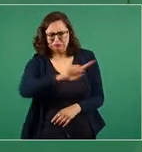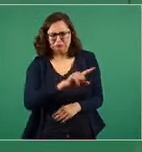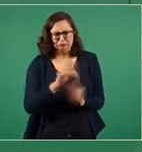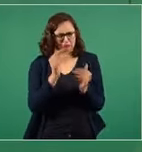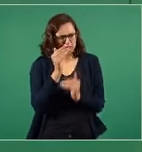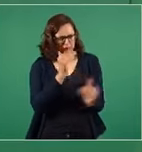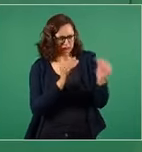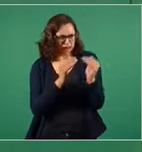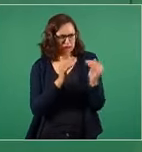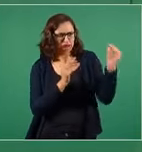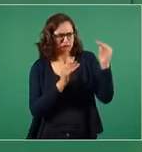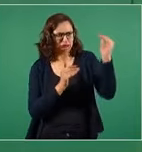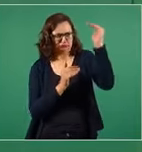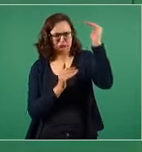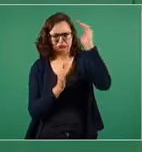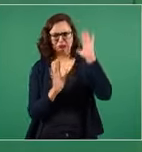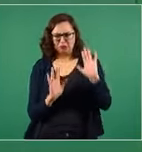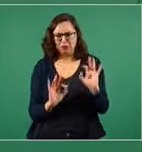fraterna,